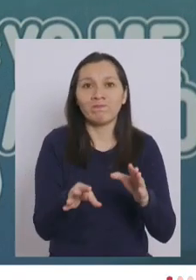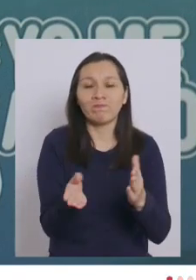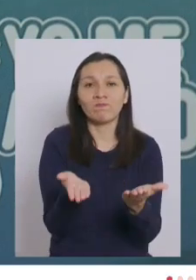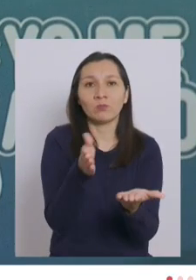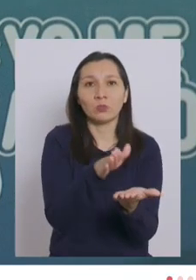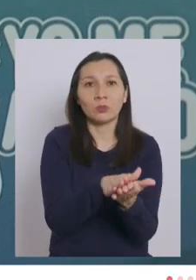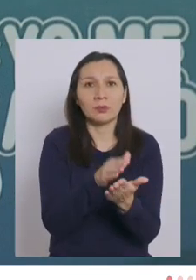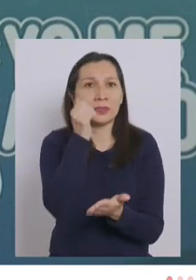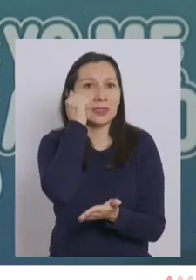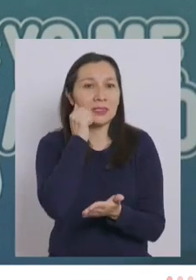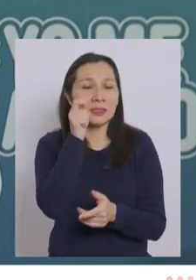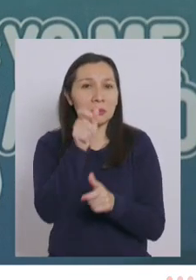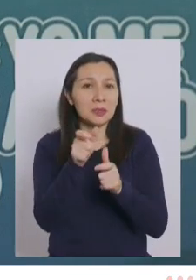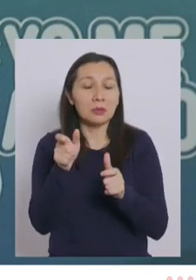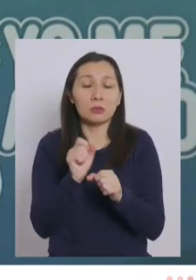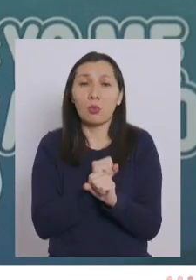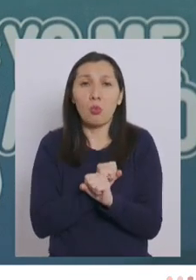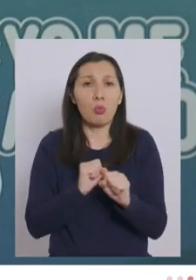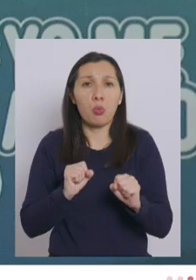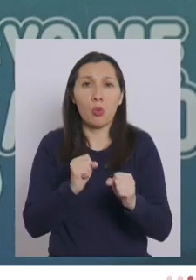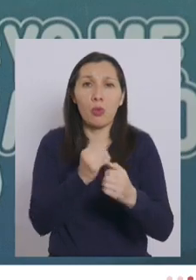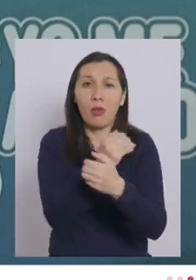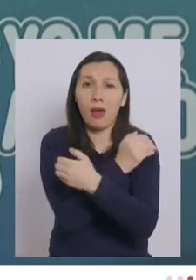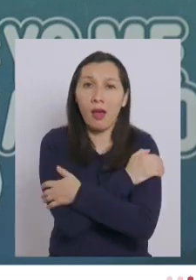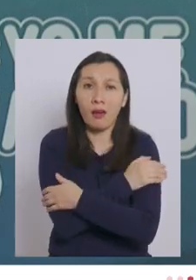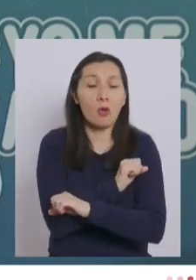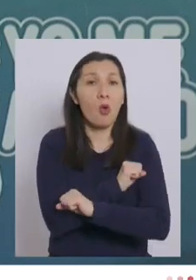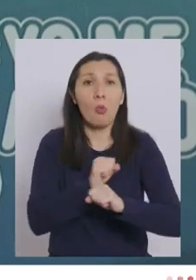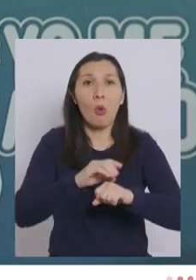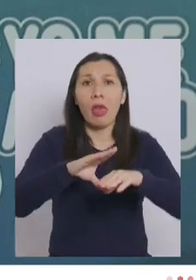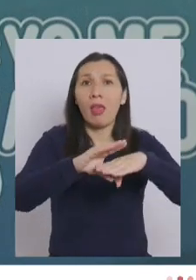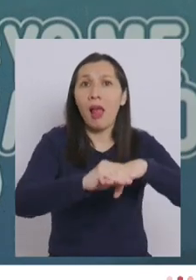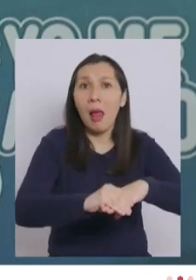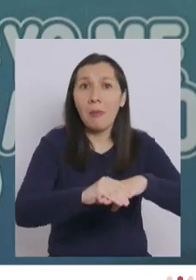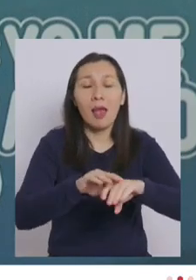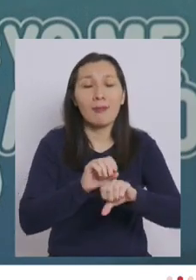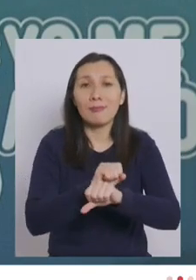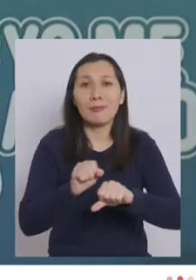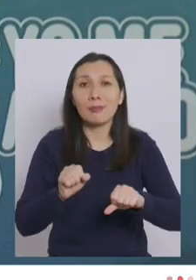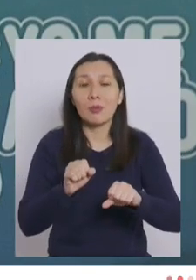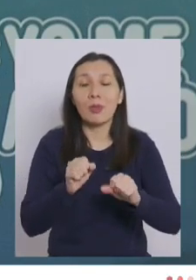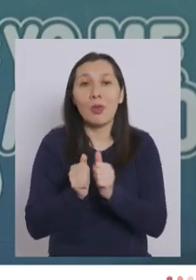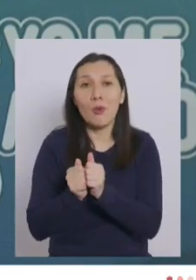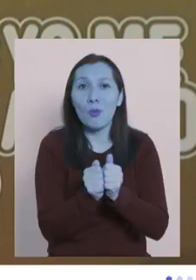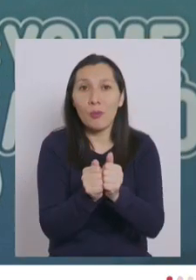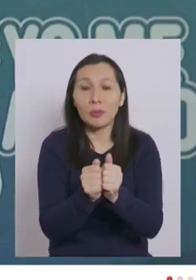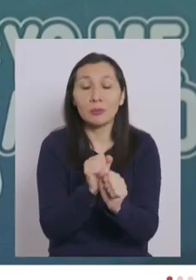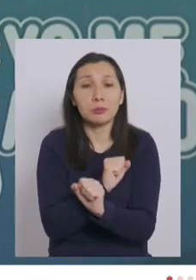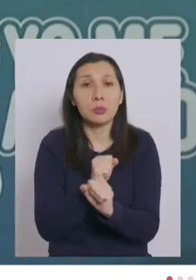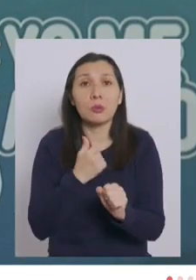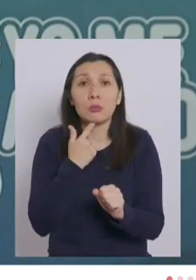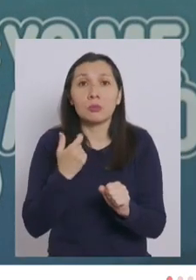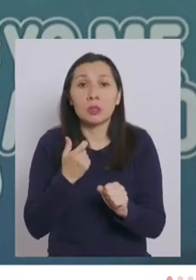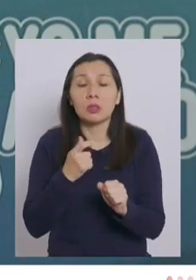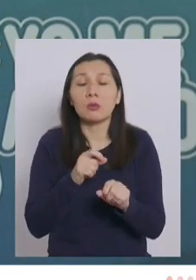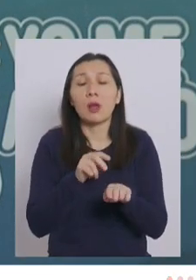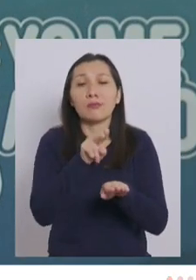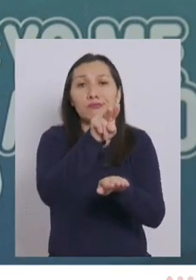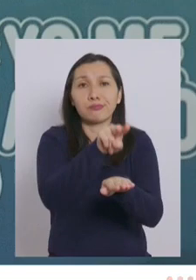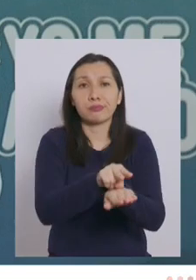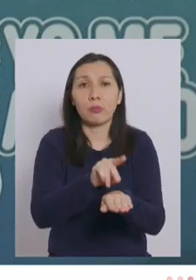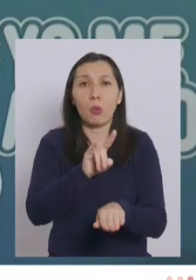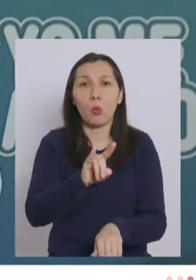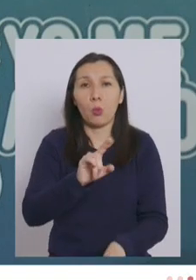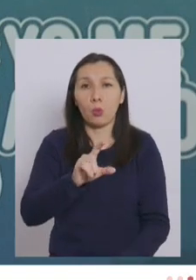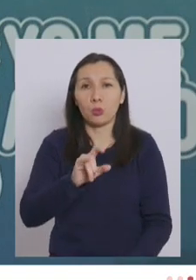un ser querido y no pudieron abrazarlo, no pudieron tomarle la mano, no pudieron acompañarlo porque estaban en una unidad de cuidados